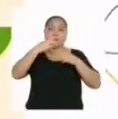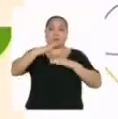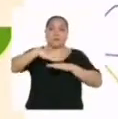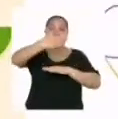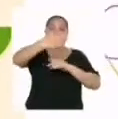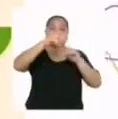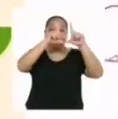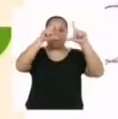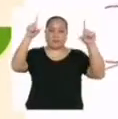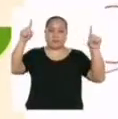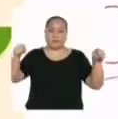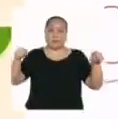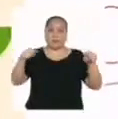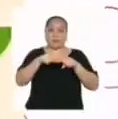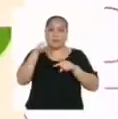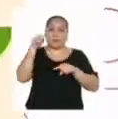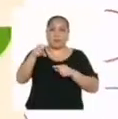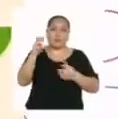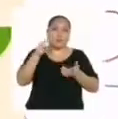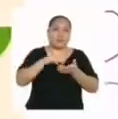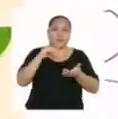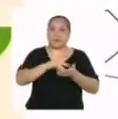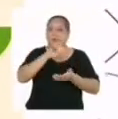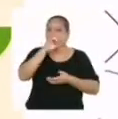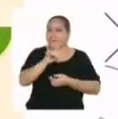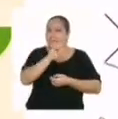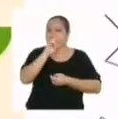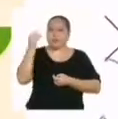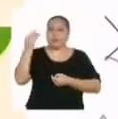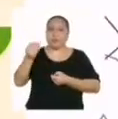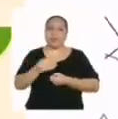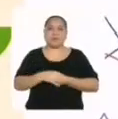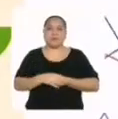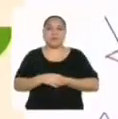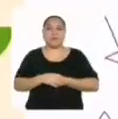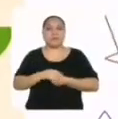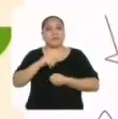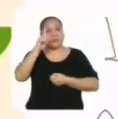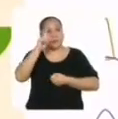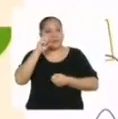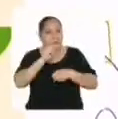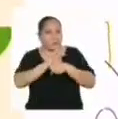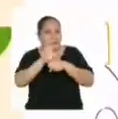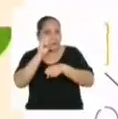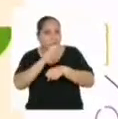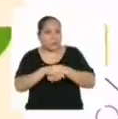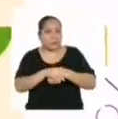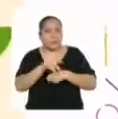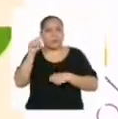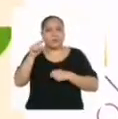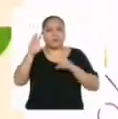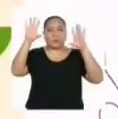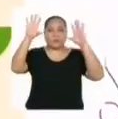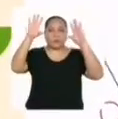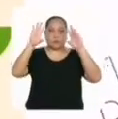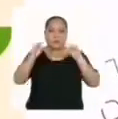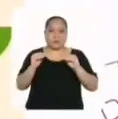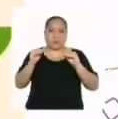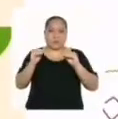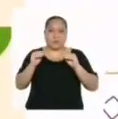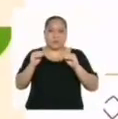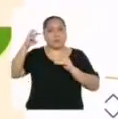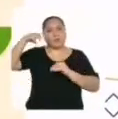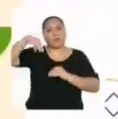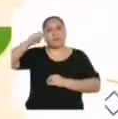el monitor es la parte que más energía consume. Una recomendación es que apaguen el